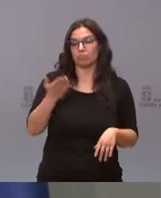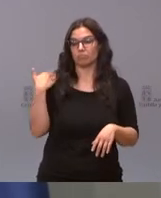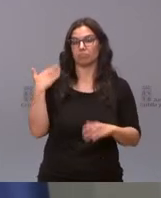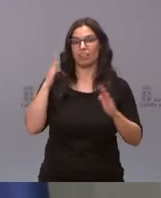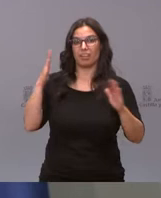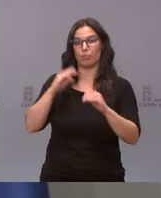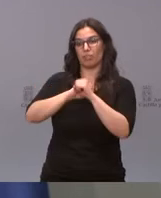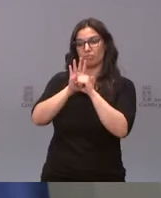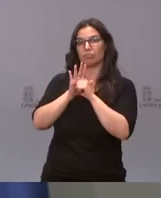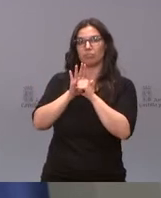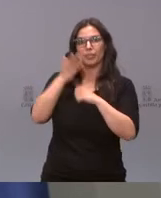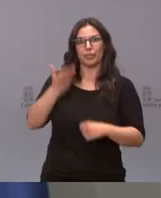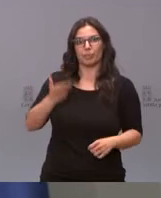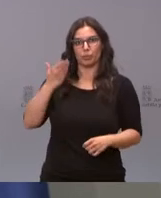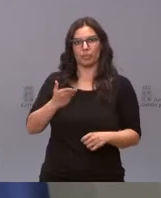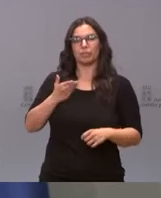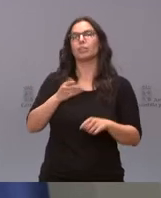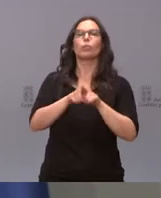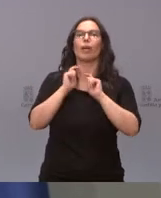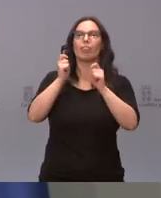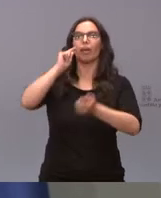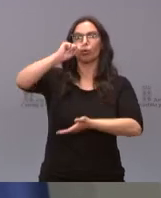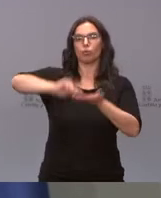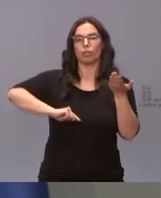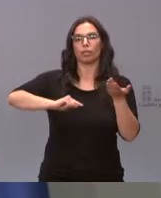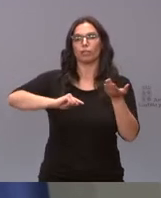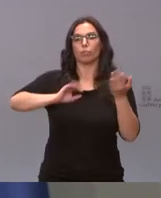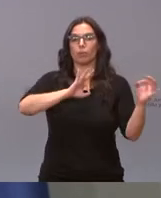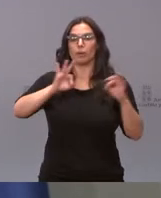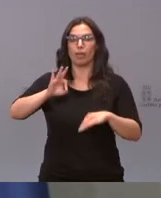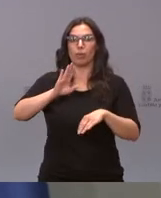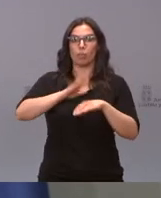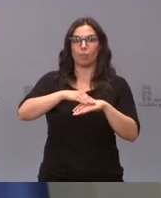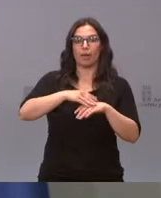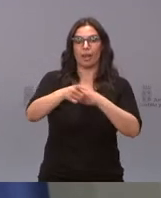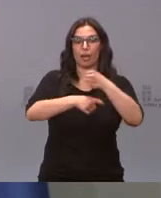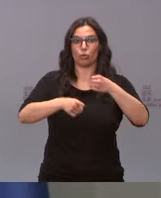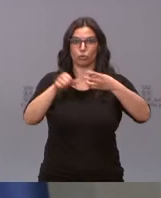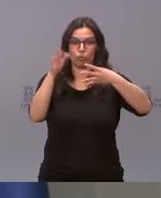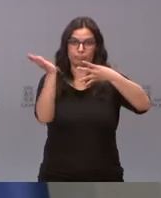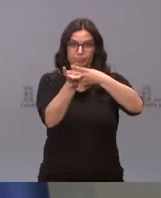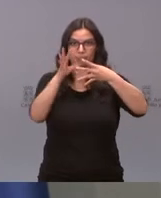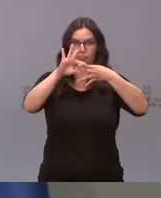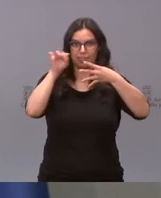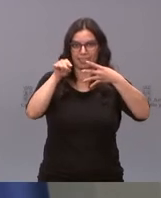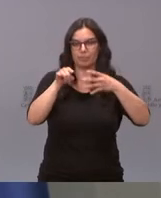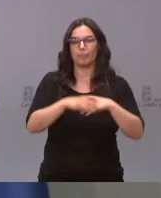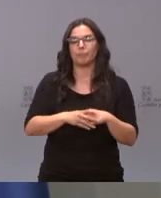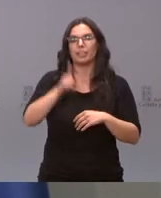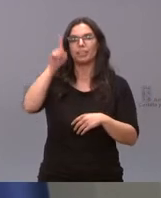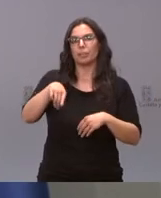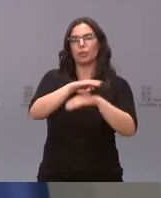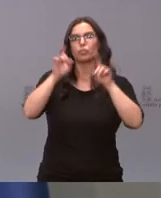del COVID-19. La adjudicación del contrato estará prevista para la primera quincena de agosto. La Consejería de Educación destina también